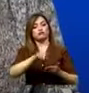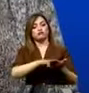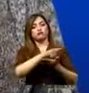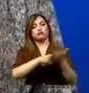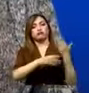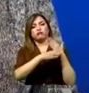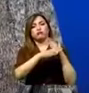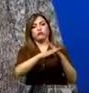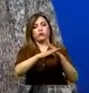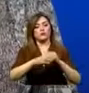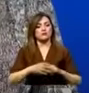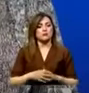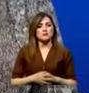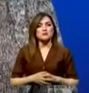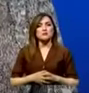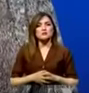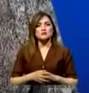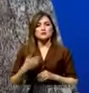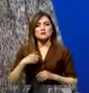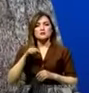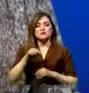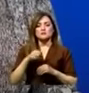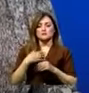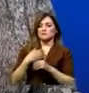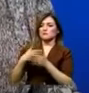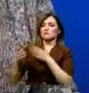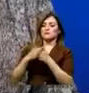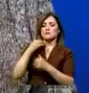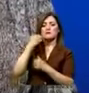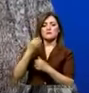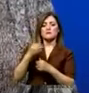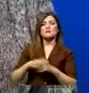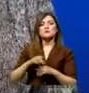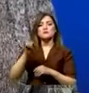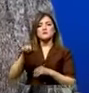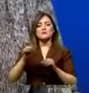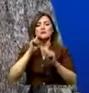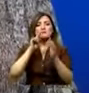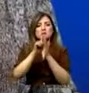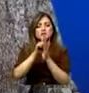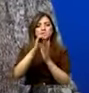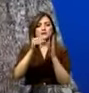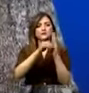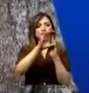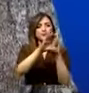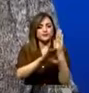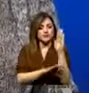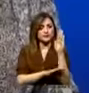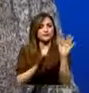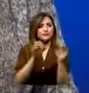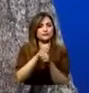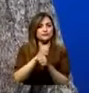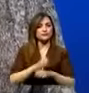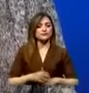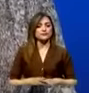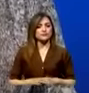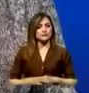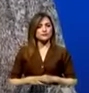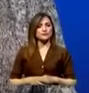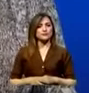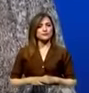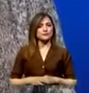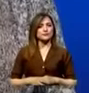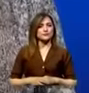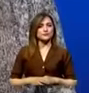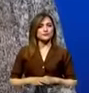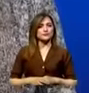caso de que se pase por encima de la objeción, tiene la posibilidad de ir a una demanda de inconstitucionalidad y lo hará. Vamos, ministra,